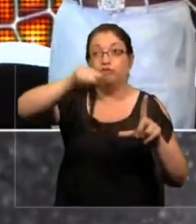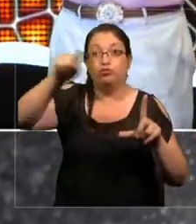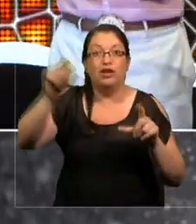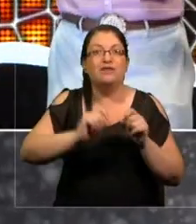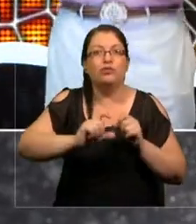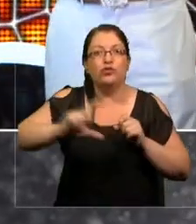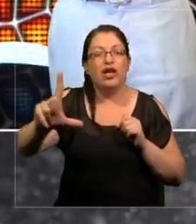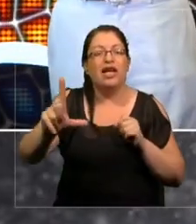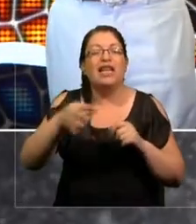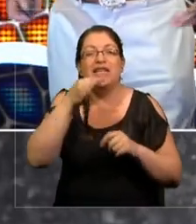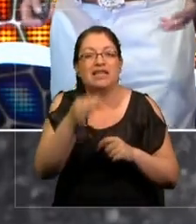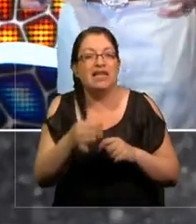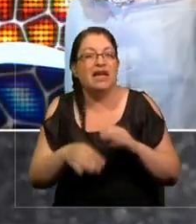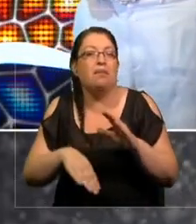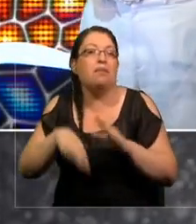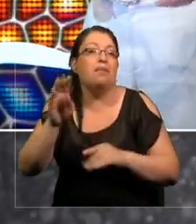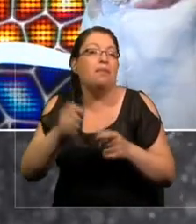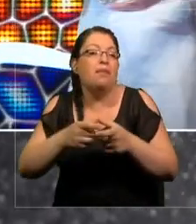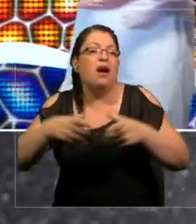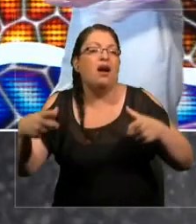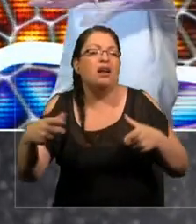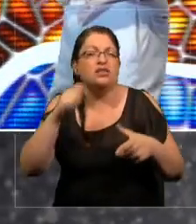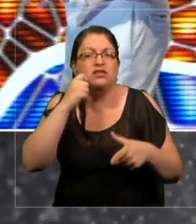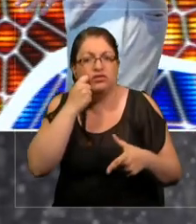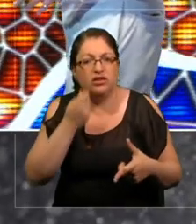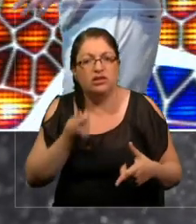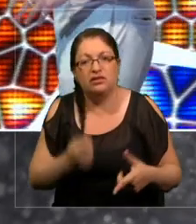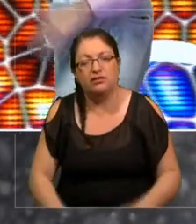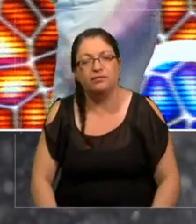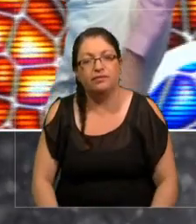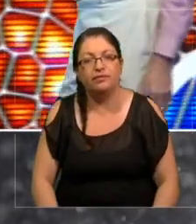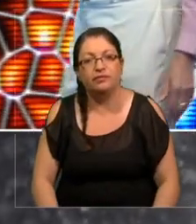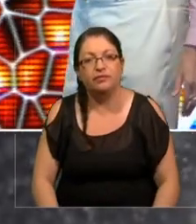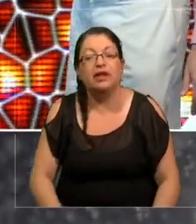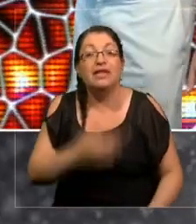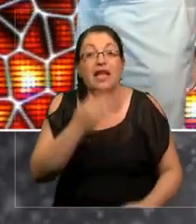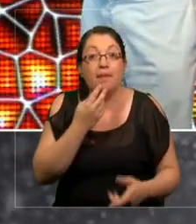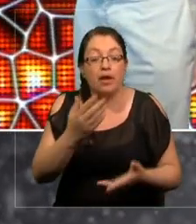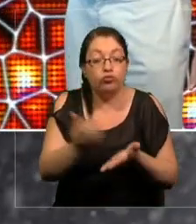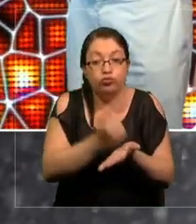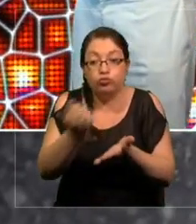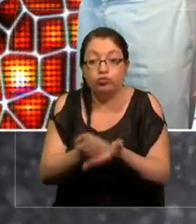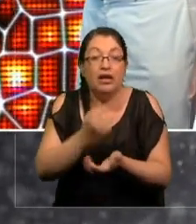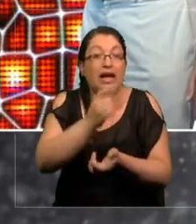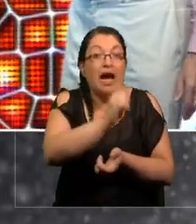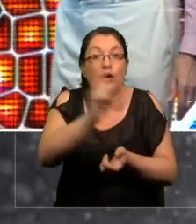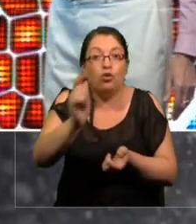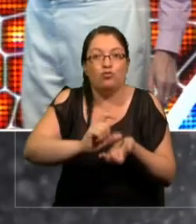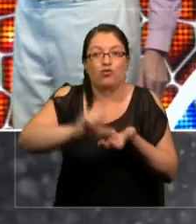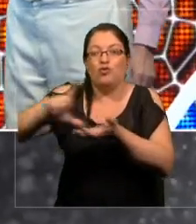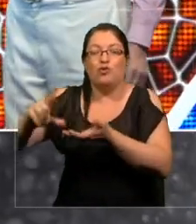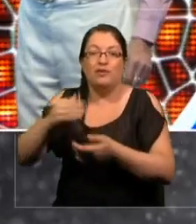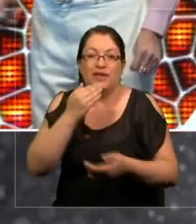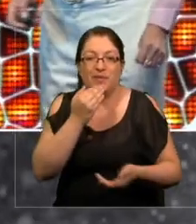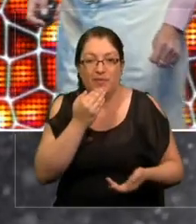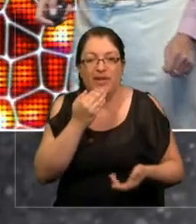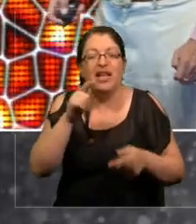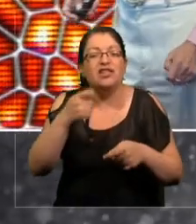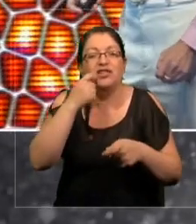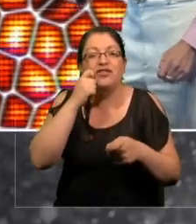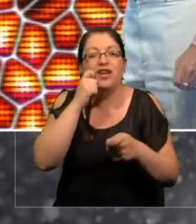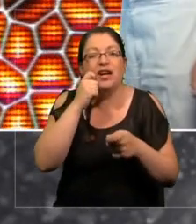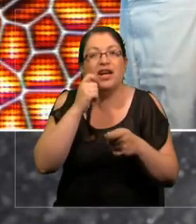dice que mientras más grande, más ingresos por cápita, etc. Eso se llama un escalamiento